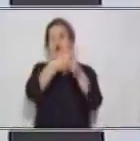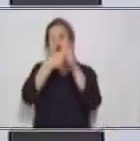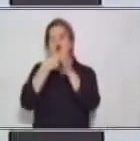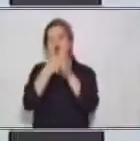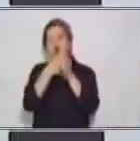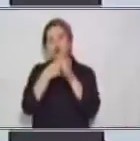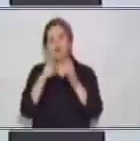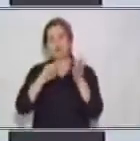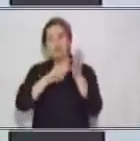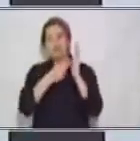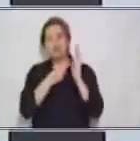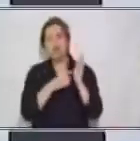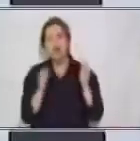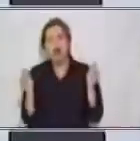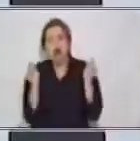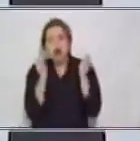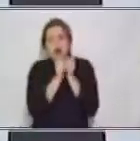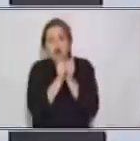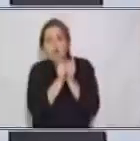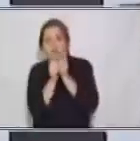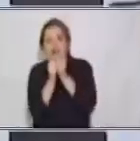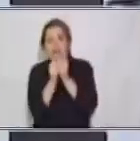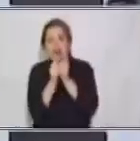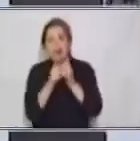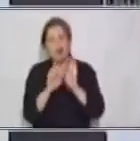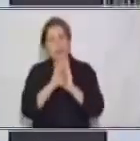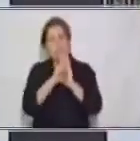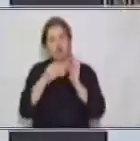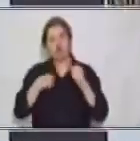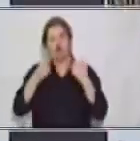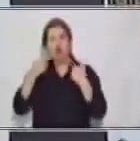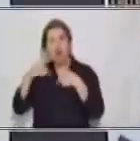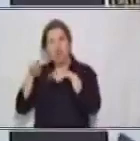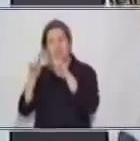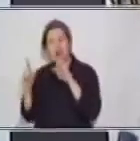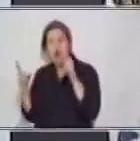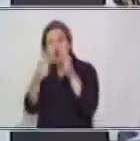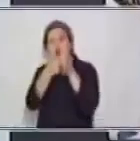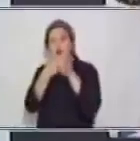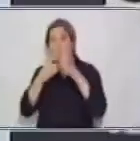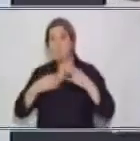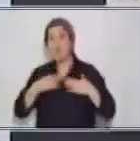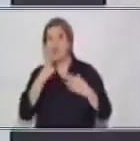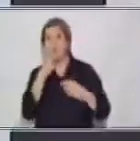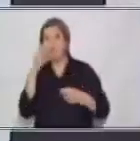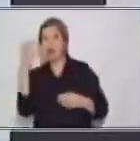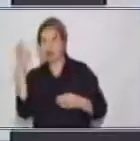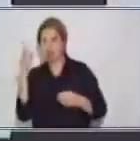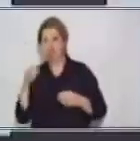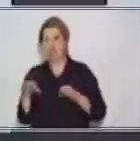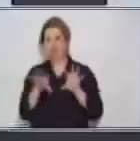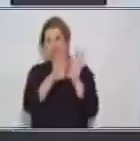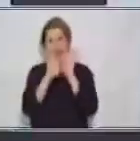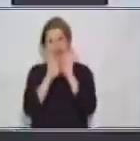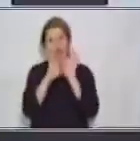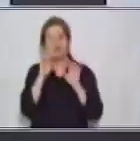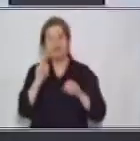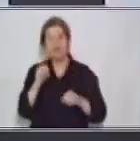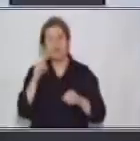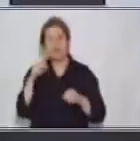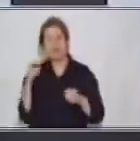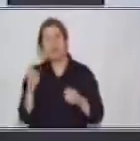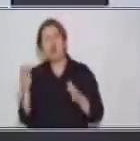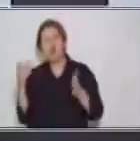compañía. Yo iba con mi hermana, ¿verdad? Con. Contra, significa oposición. Por ejemplo,